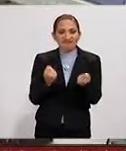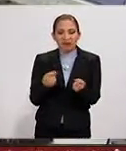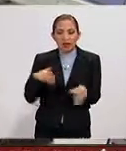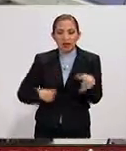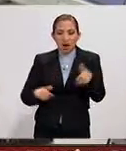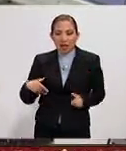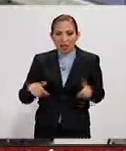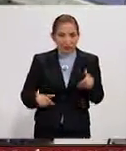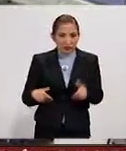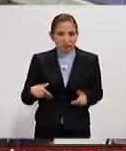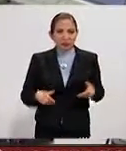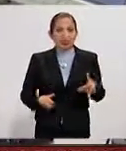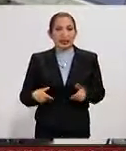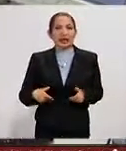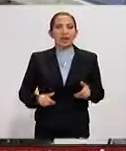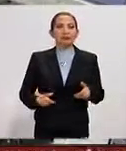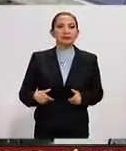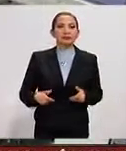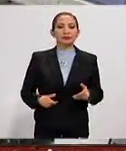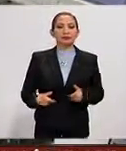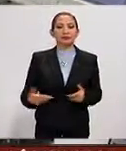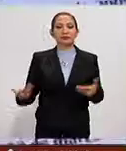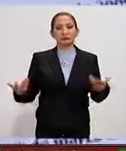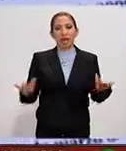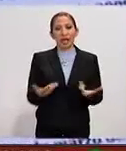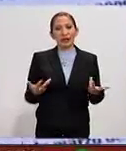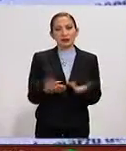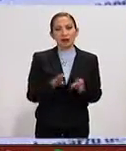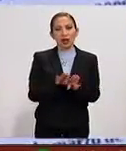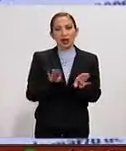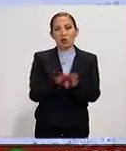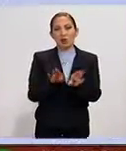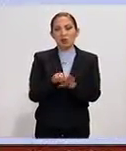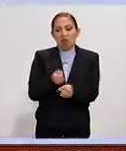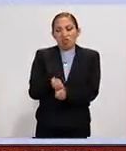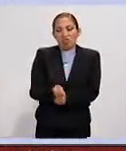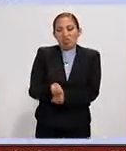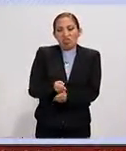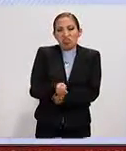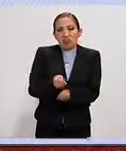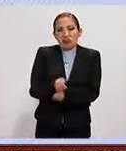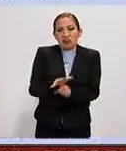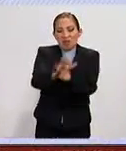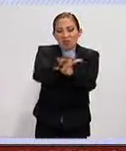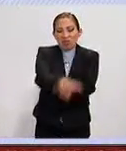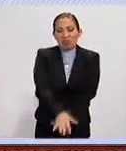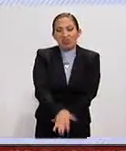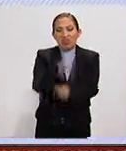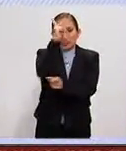molestar, hacer, digamos, algún tipo de presión psicológica, emocional,